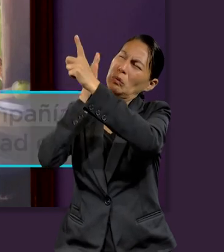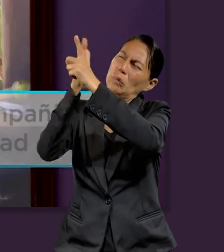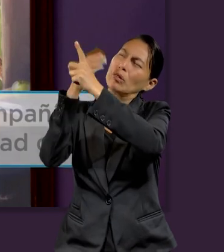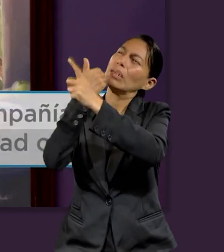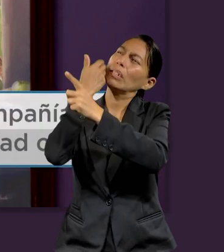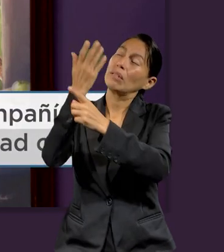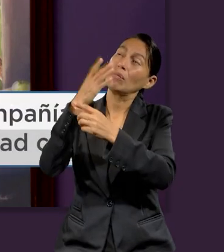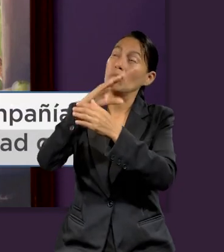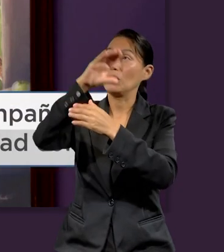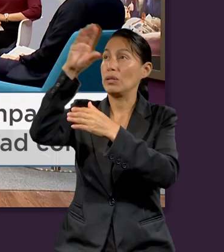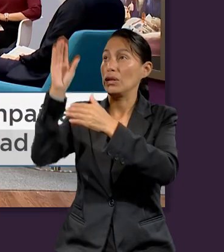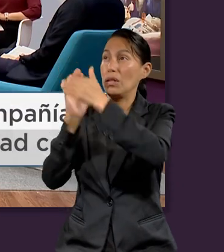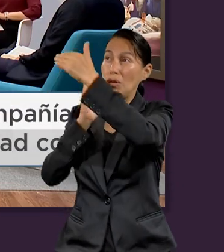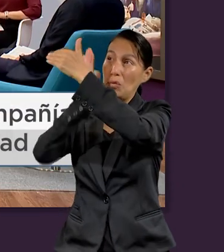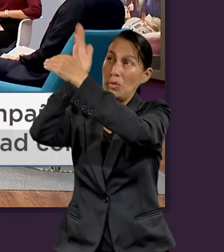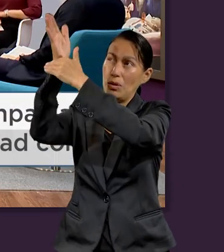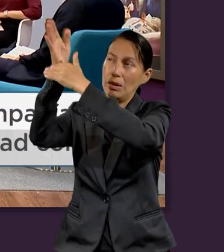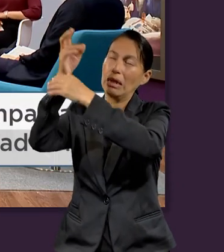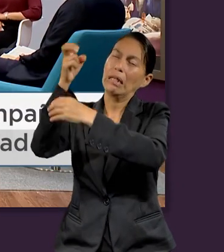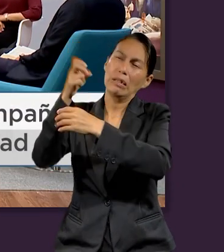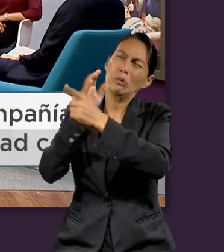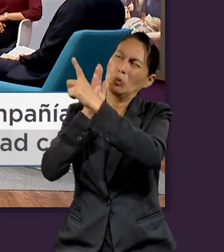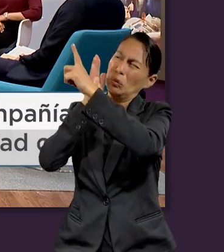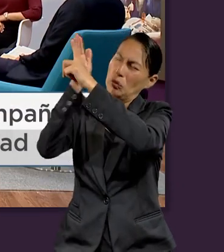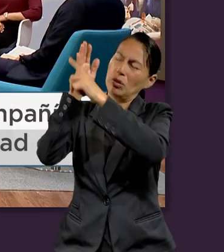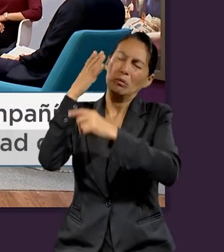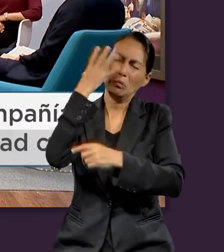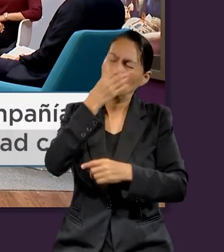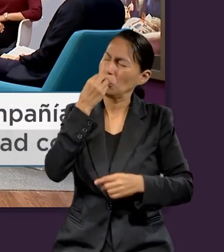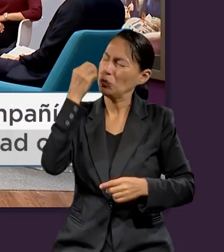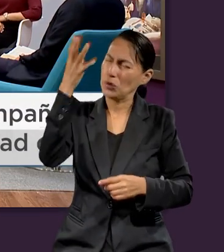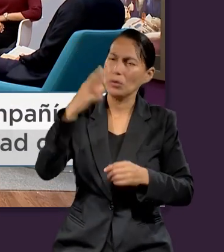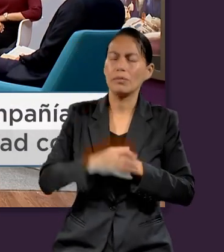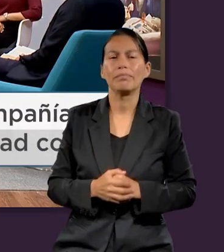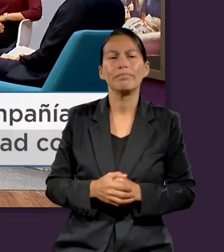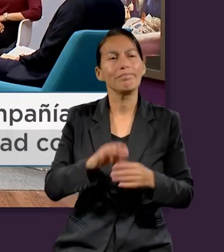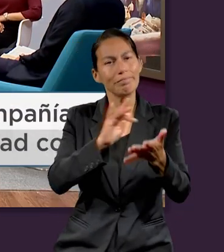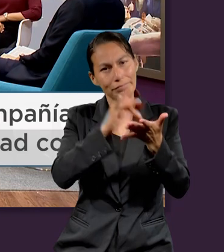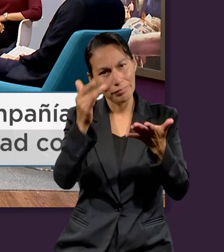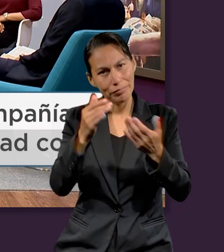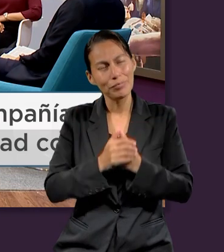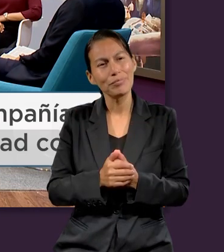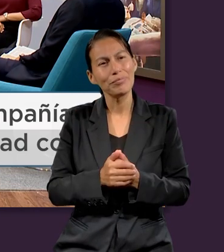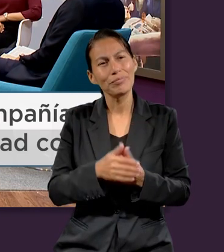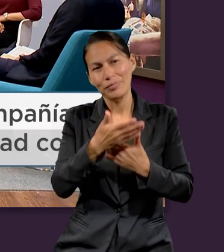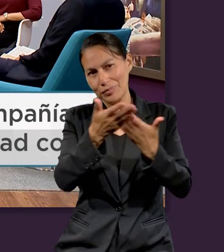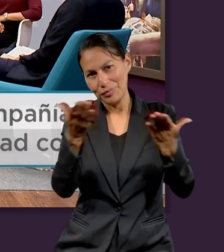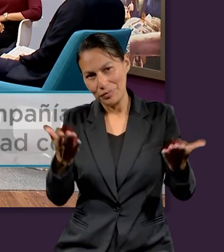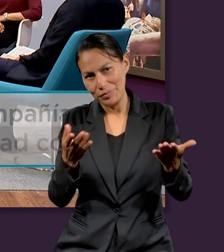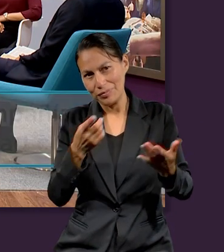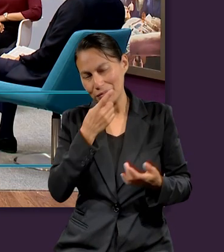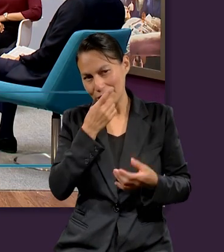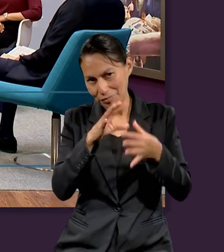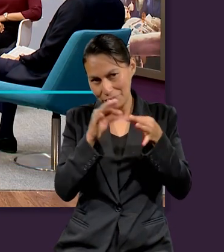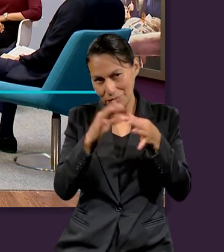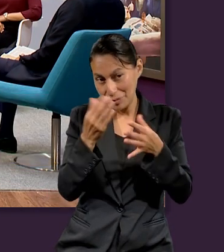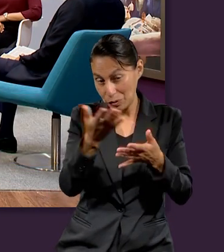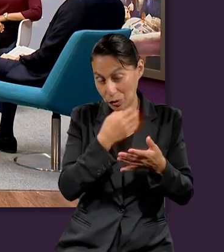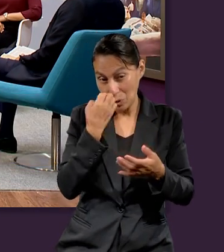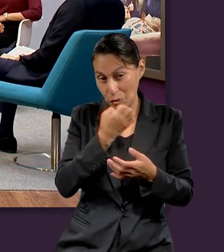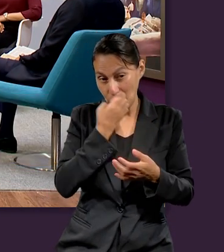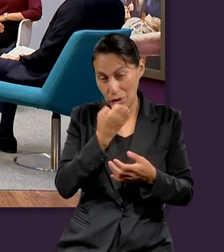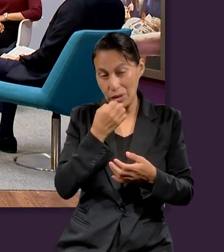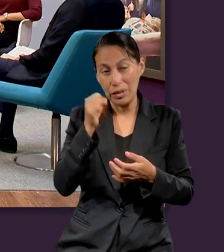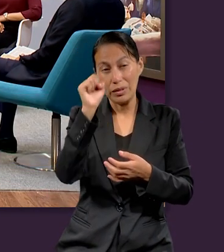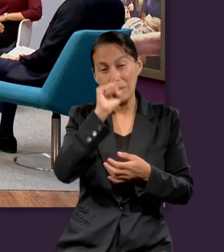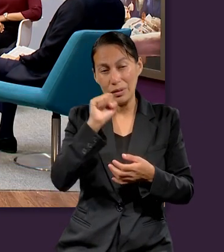de estar junto con Él. ¡Amén! ¡Excelente! Muchísimas gracias por acompañarme y argumentar referente a la Escuela Sabática.